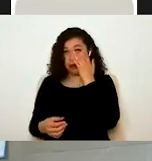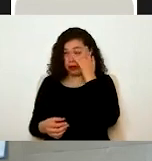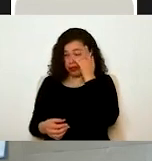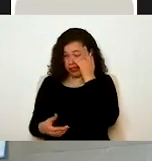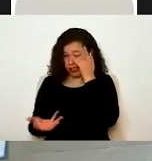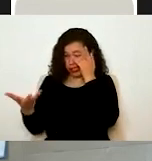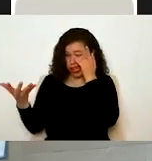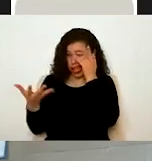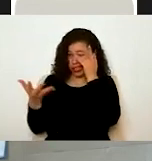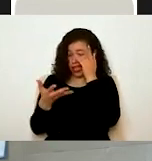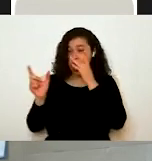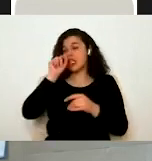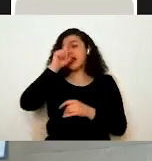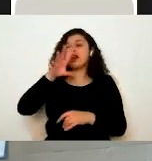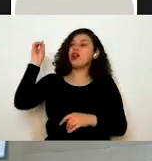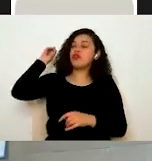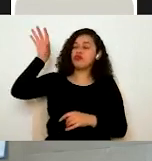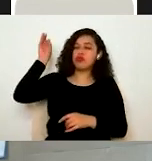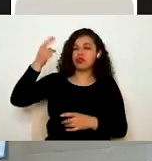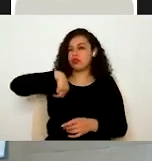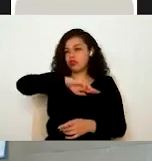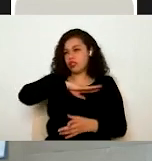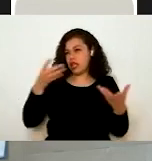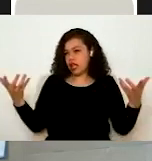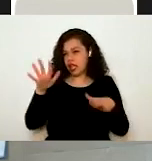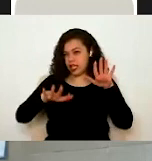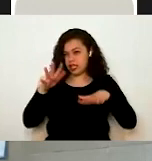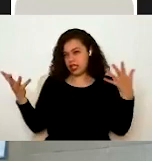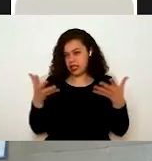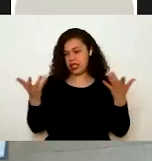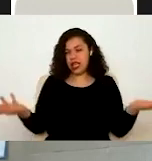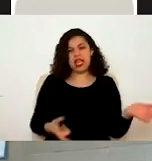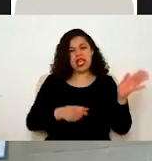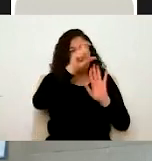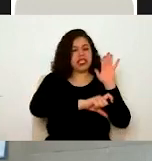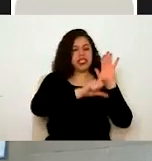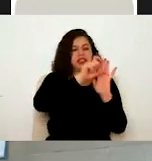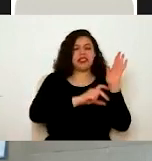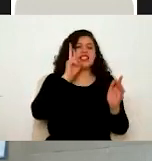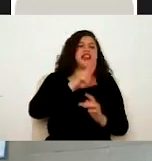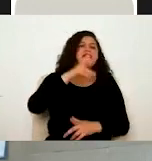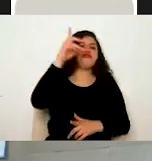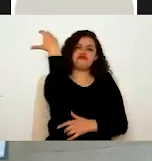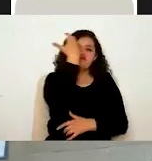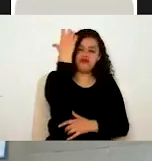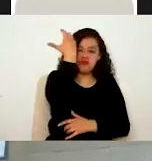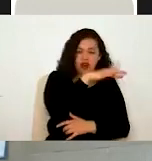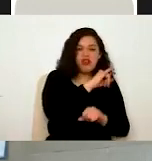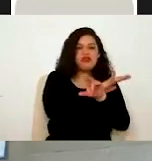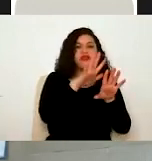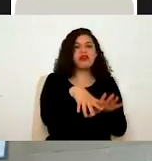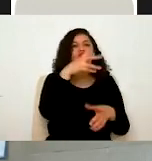ocasiones realizamos. En Instagram, ya saben que todo es muy visual, fotografías, infografías,